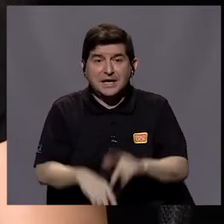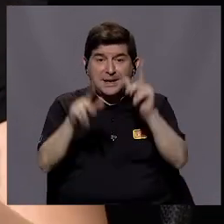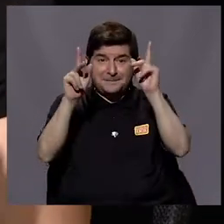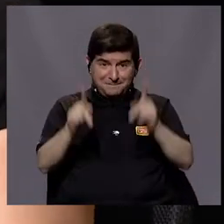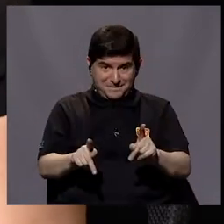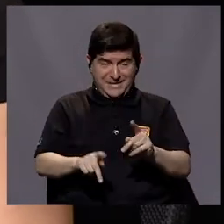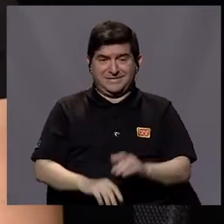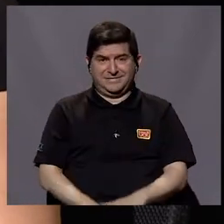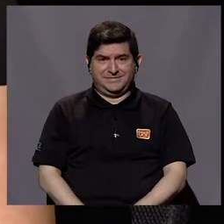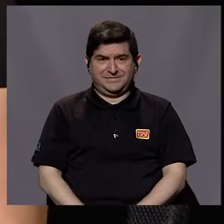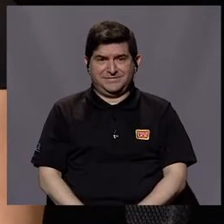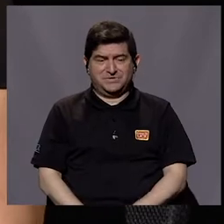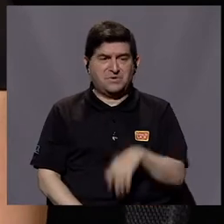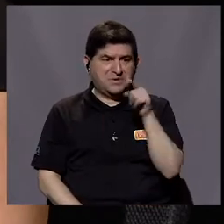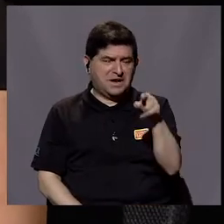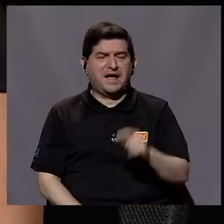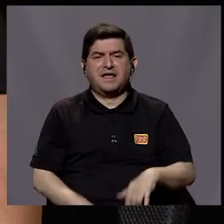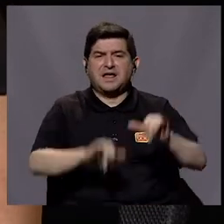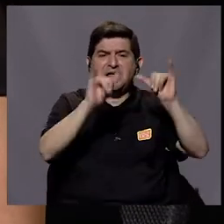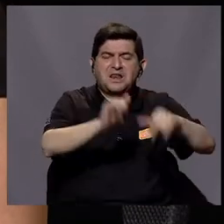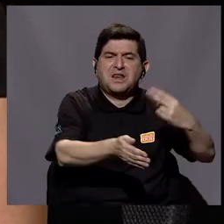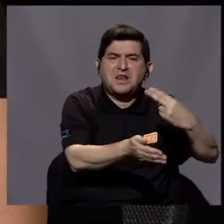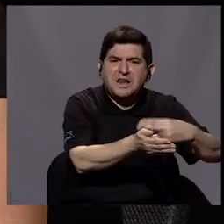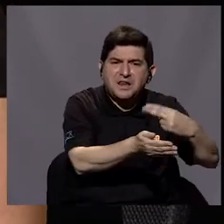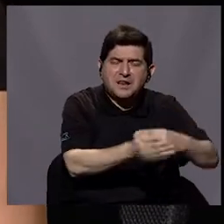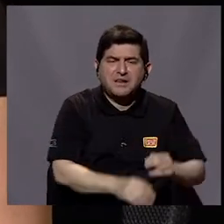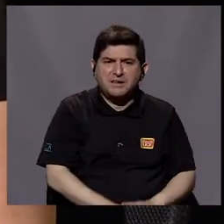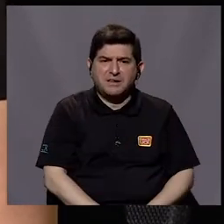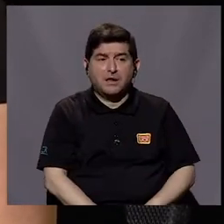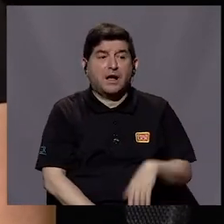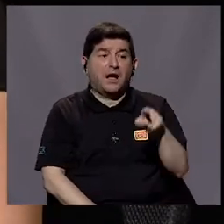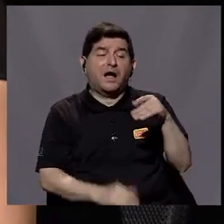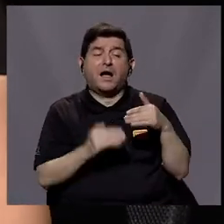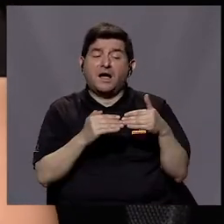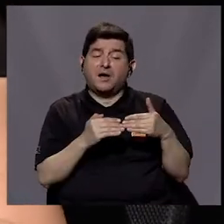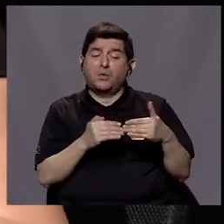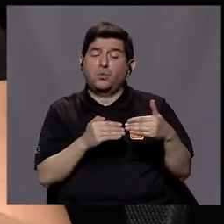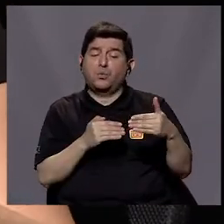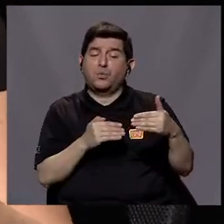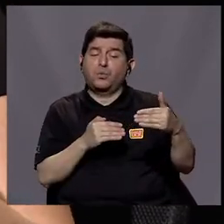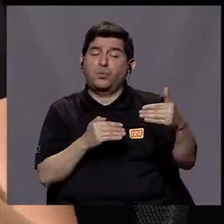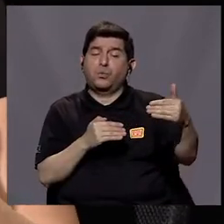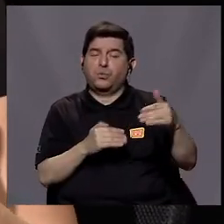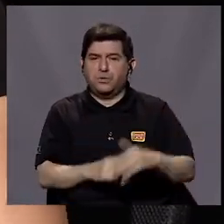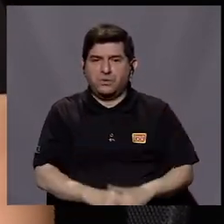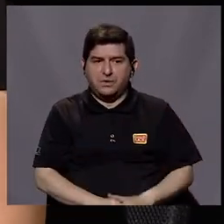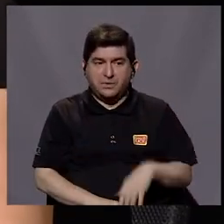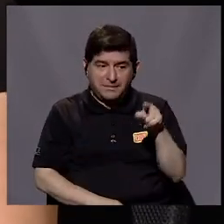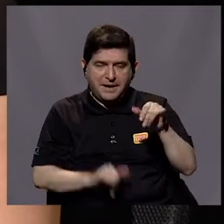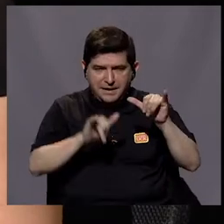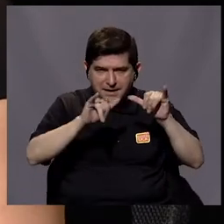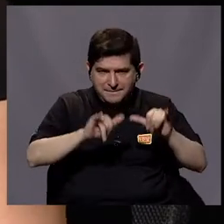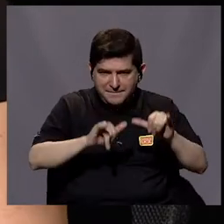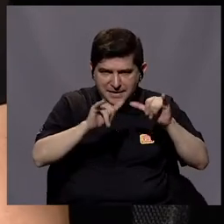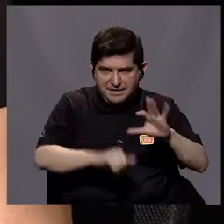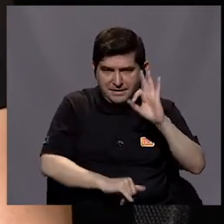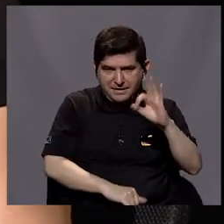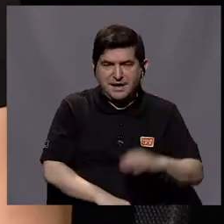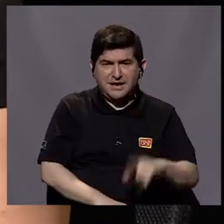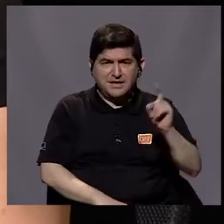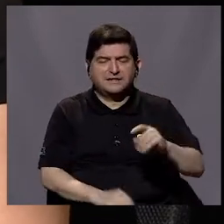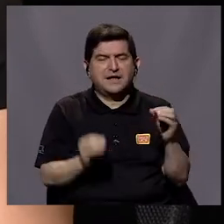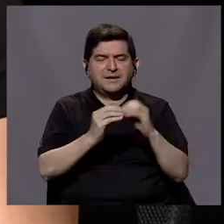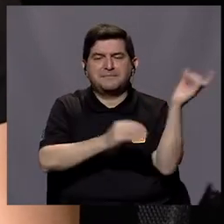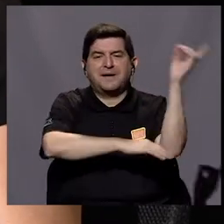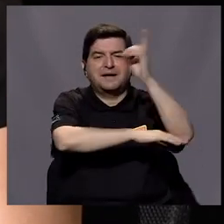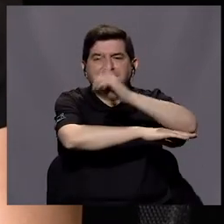Es una persona cuyas estancias hospitalarias, cada vez que es internado, son más largas. Porque para estabilizarlo, generalmente se